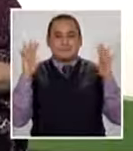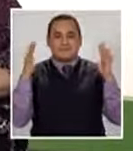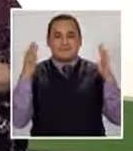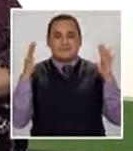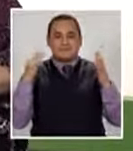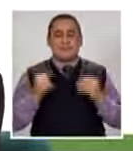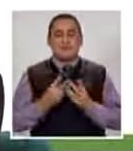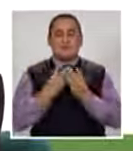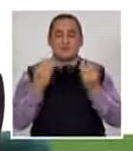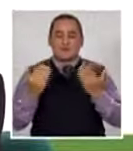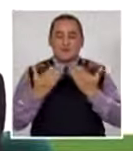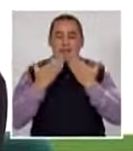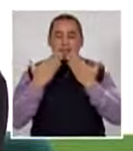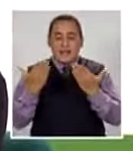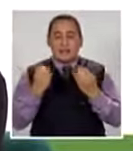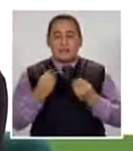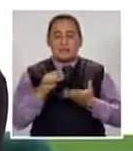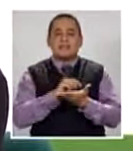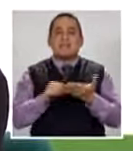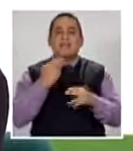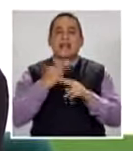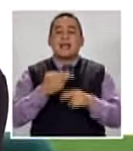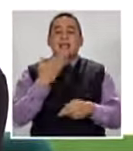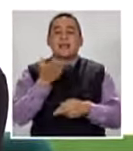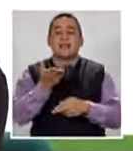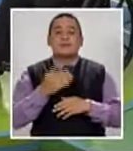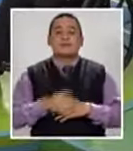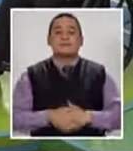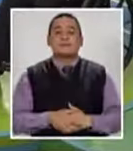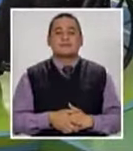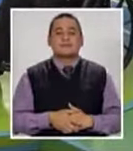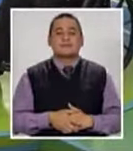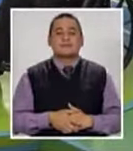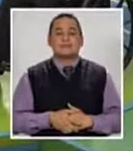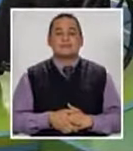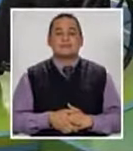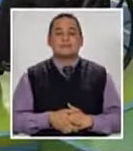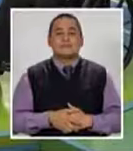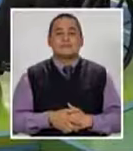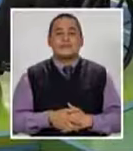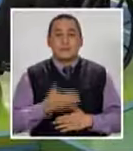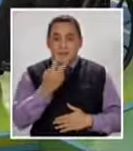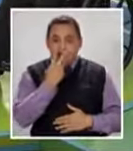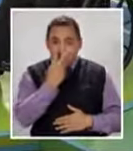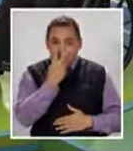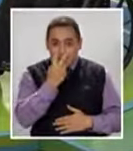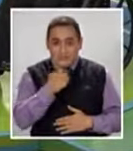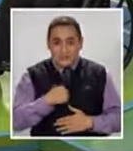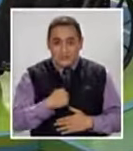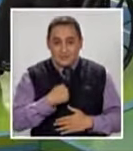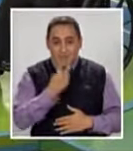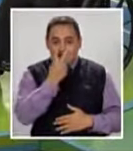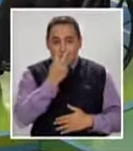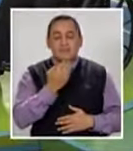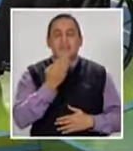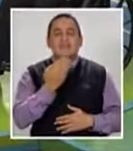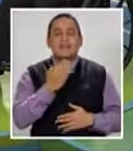Muchísimas gracias Susana ¿Tiene dedicatoria O no tiene dedicatoria? Mírame Mírame a los ojos